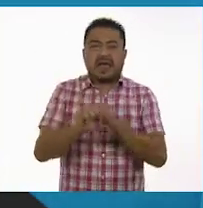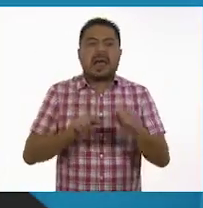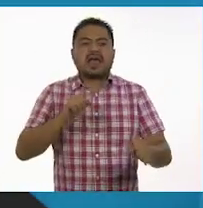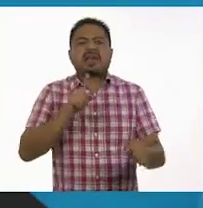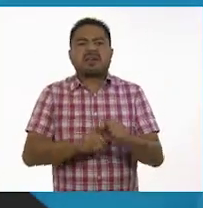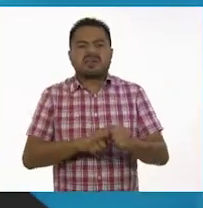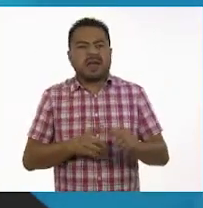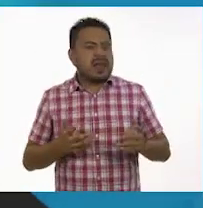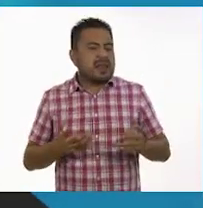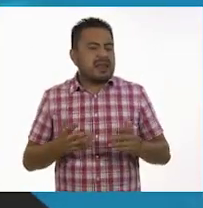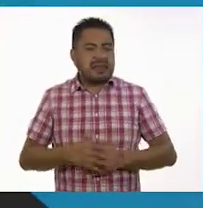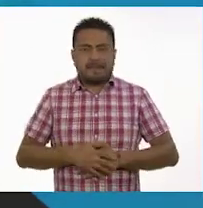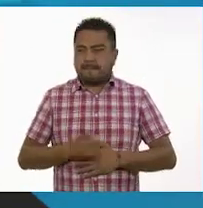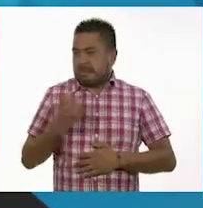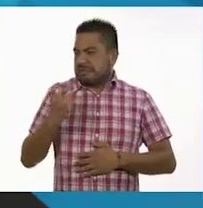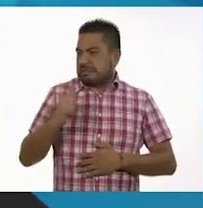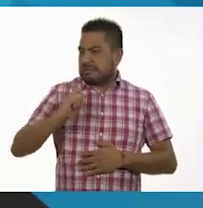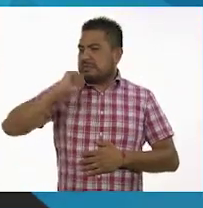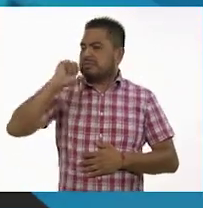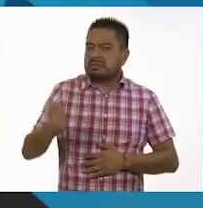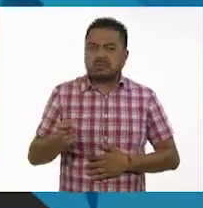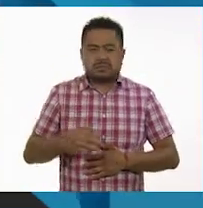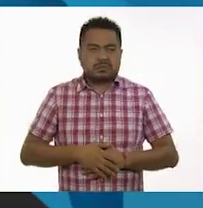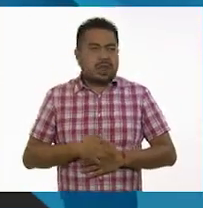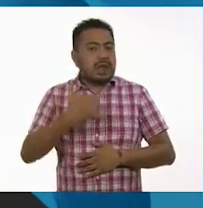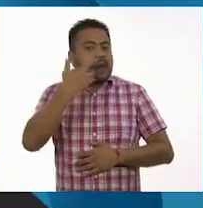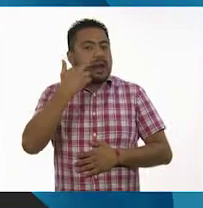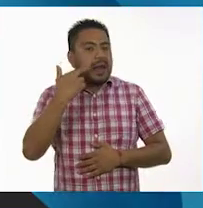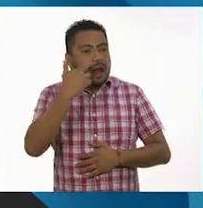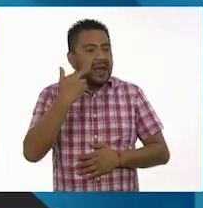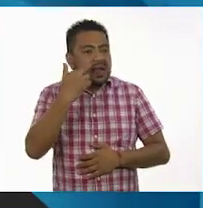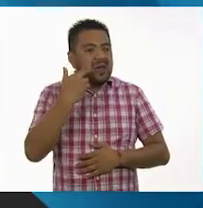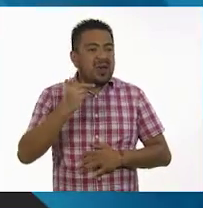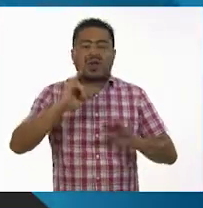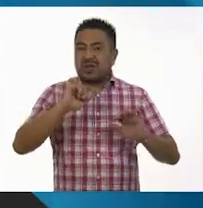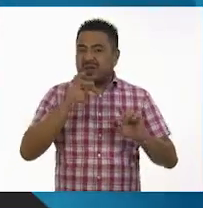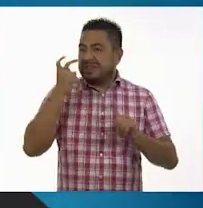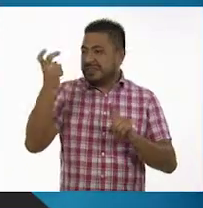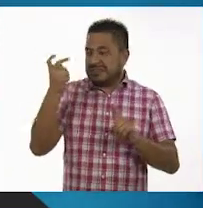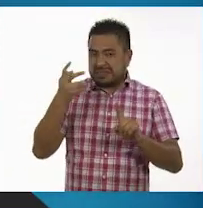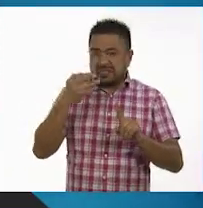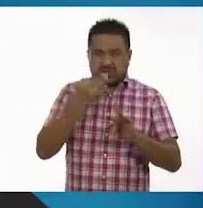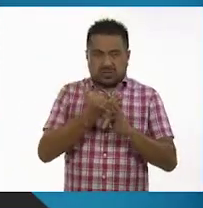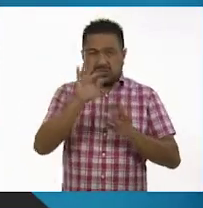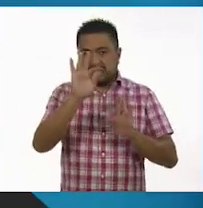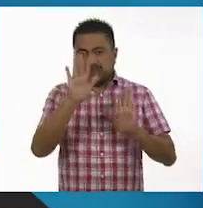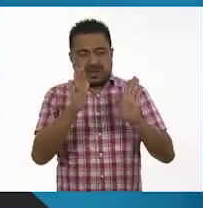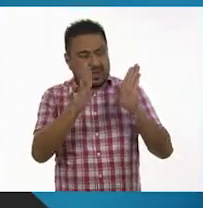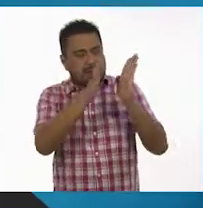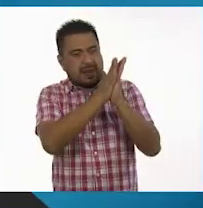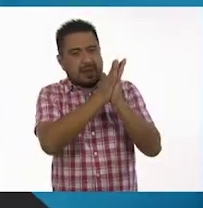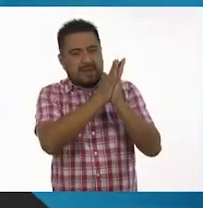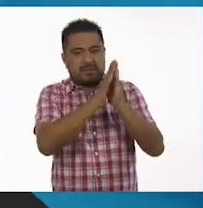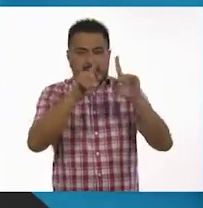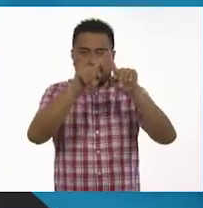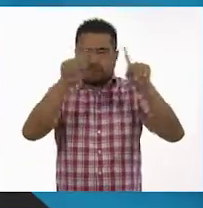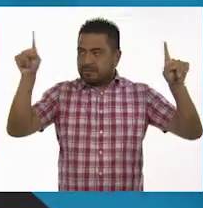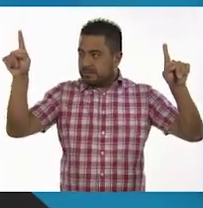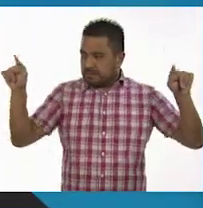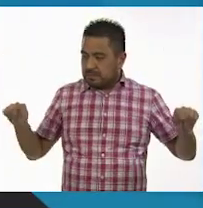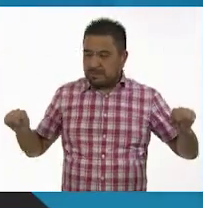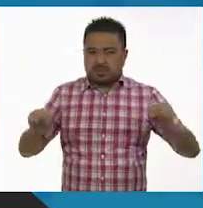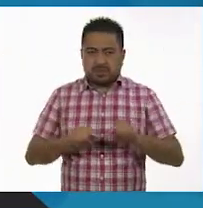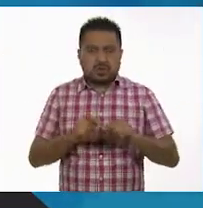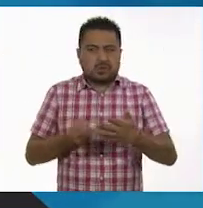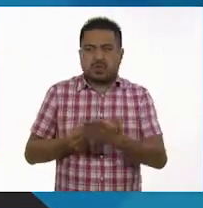que es... Un ratón. Un ratón. Entonces aquí lo vamos a pegar en el pizarro y